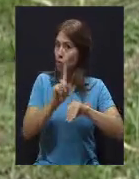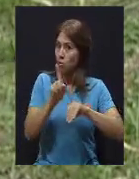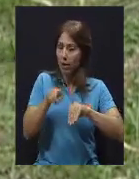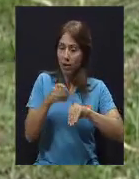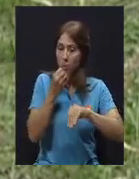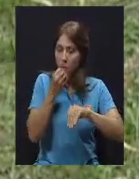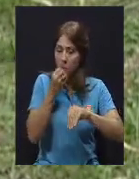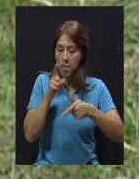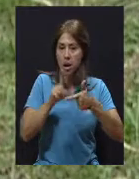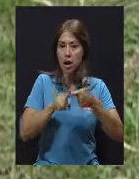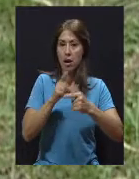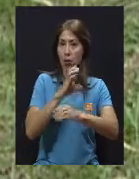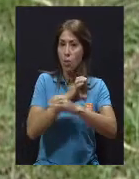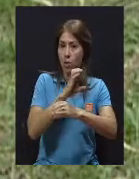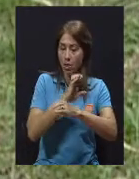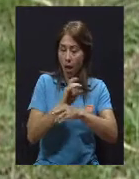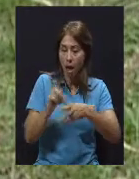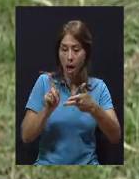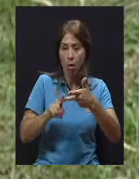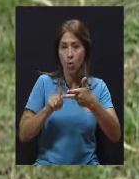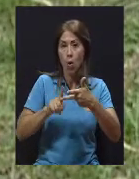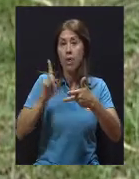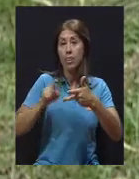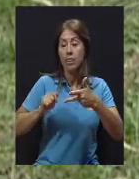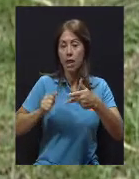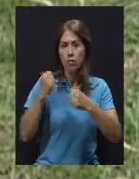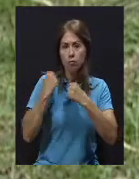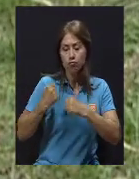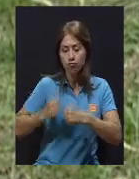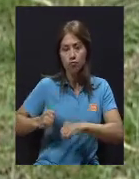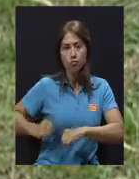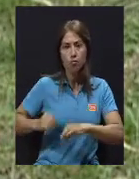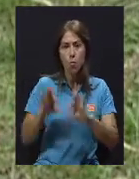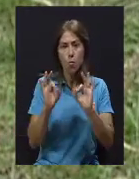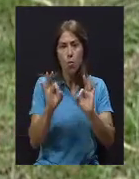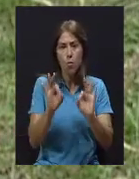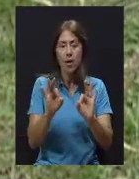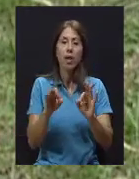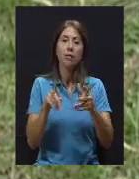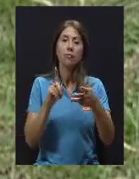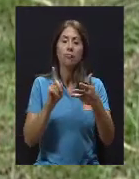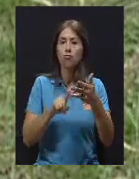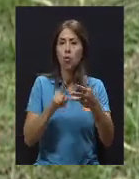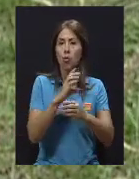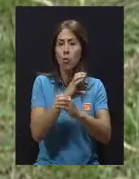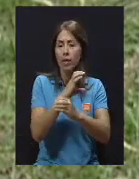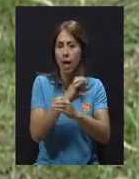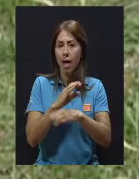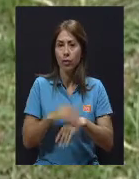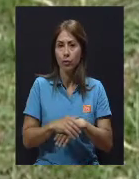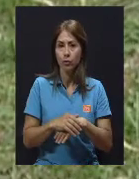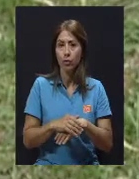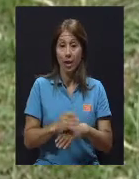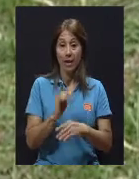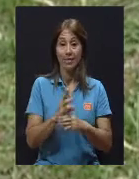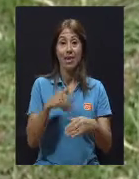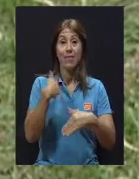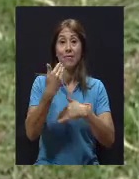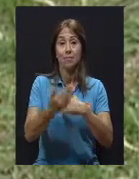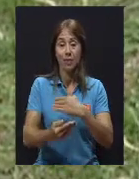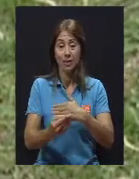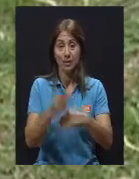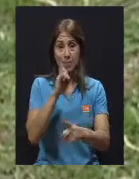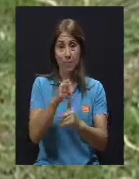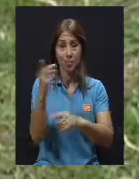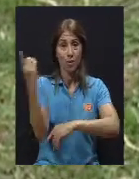manda a lavar la parte que va a ser sometida a la cirugía, se le dan todos los cuidados. El día que es sometido a la